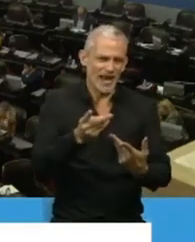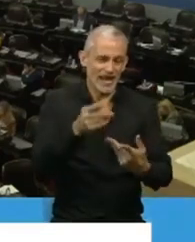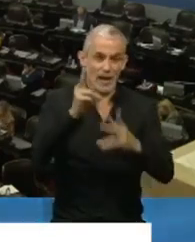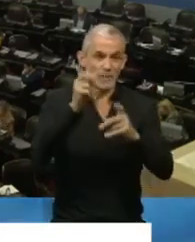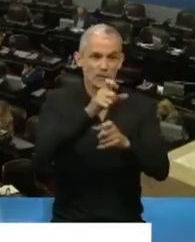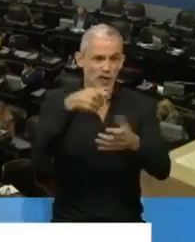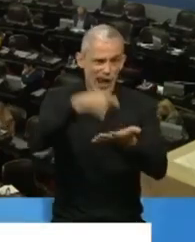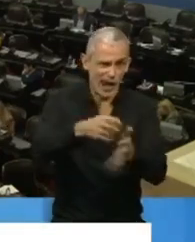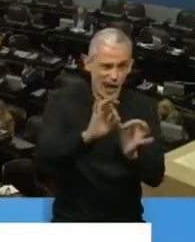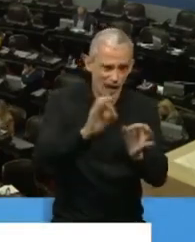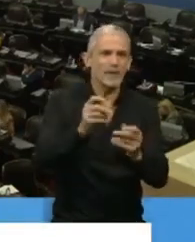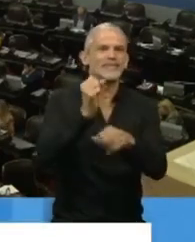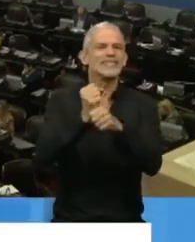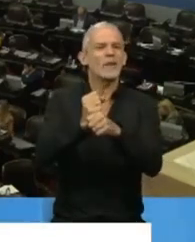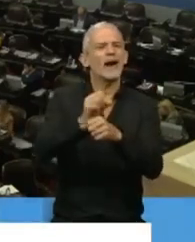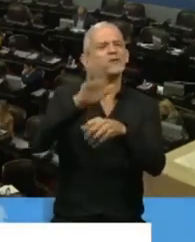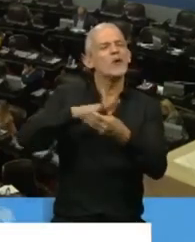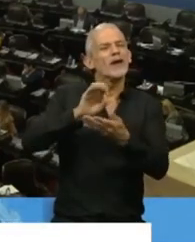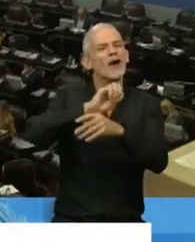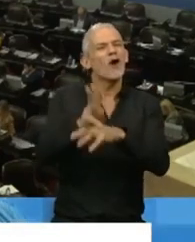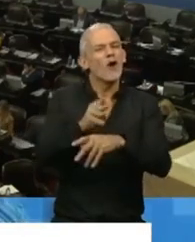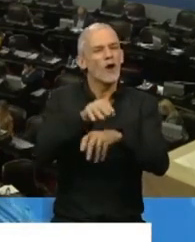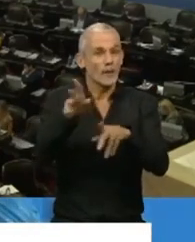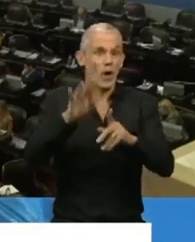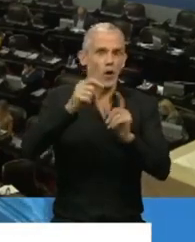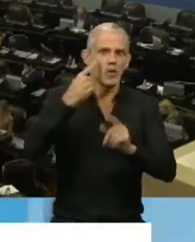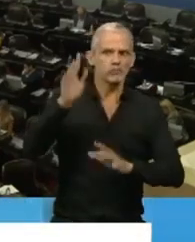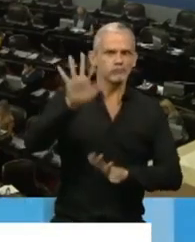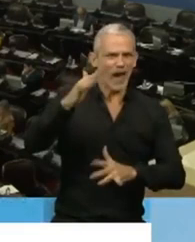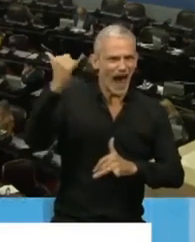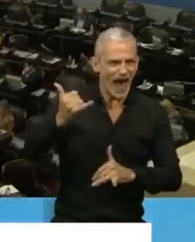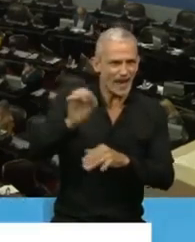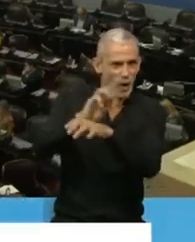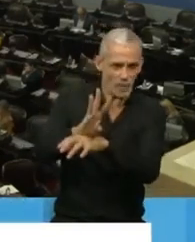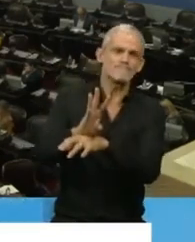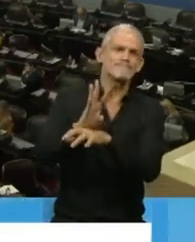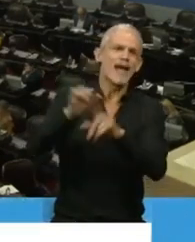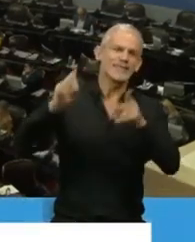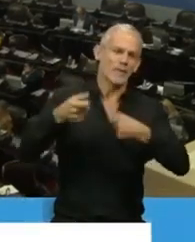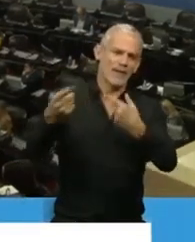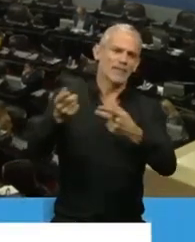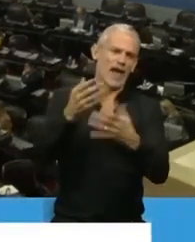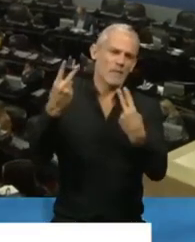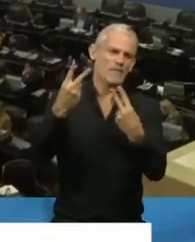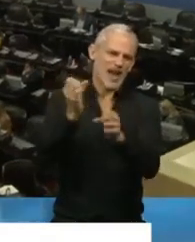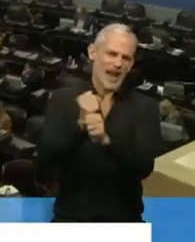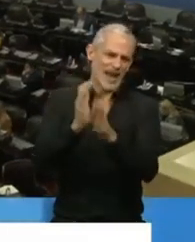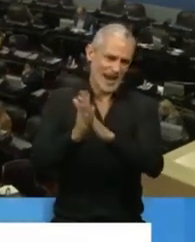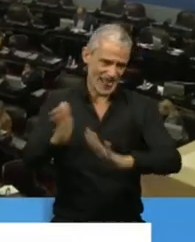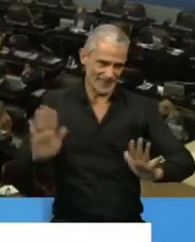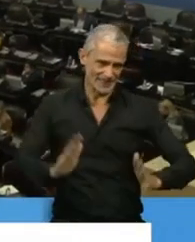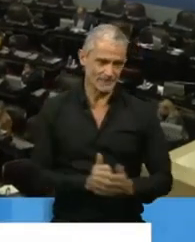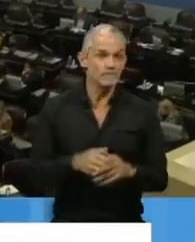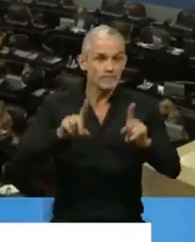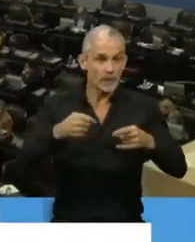que están abocadas a la pandemia y también, por supuesto, a los casos sospechosos. Y uno, por supuesto, de lo que se trata hoy, que es,